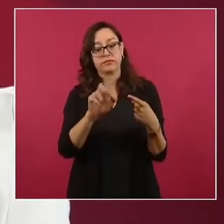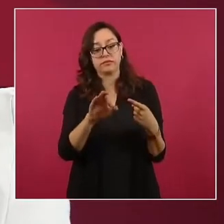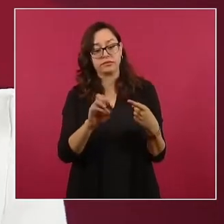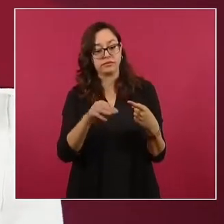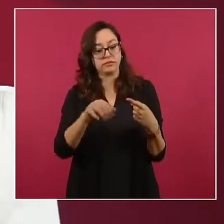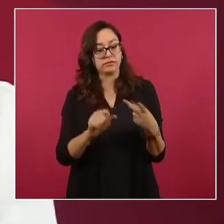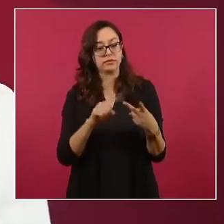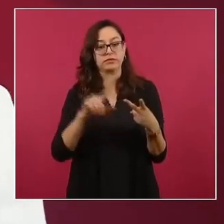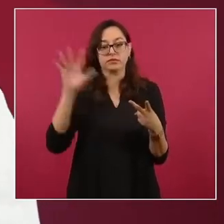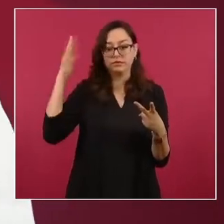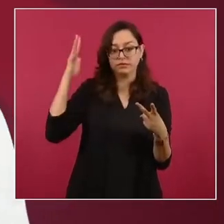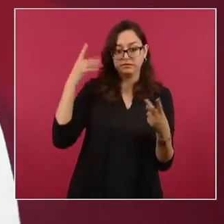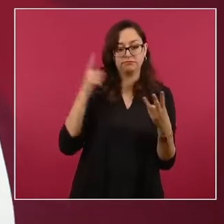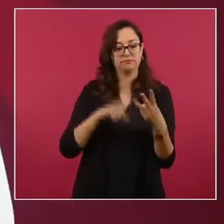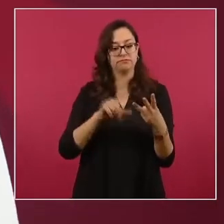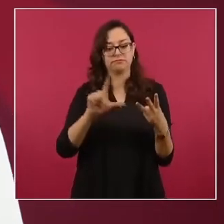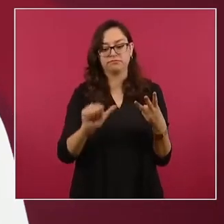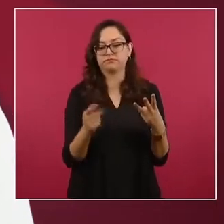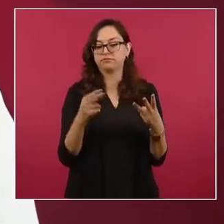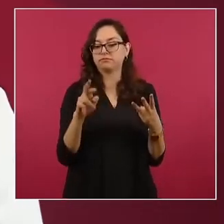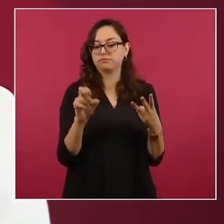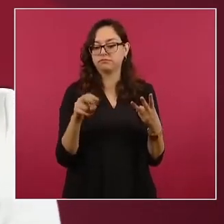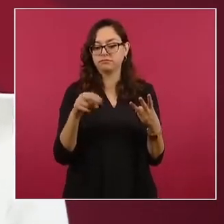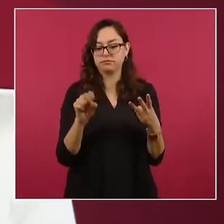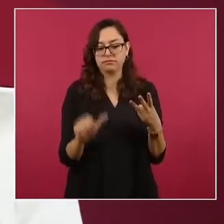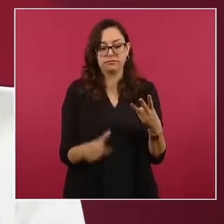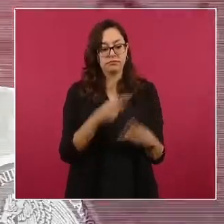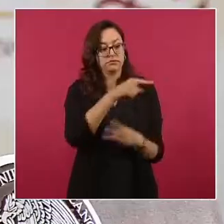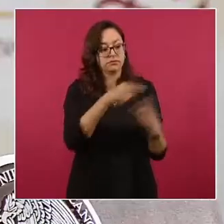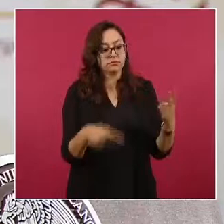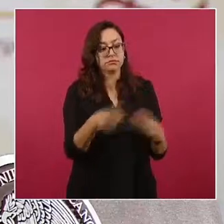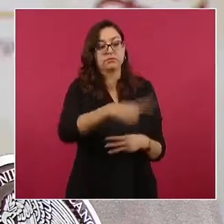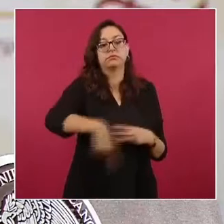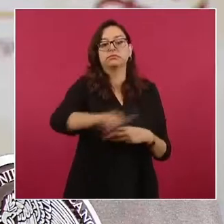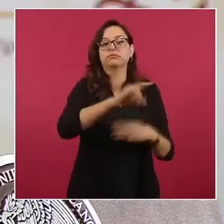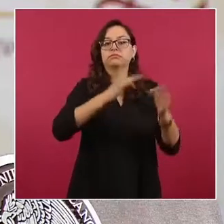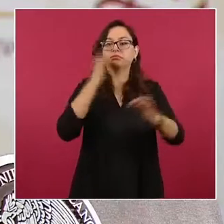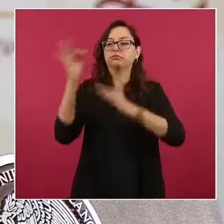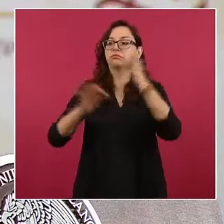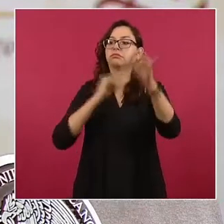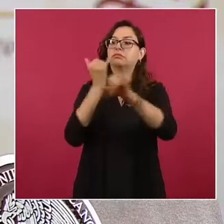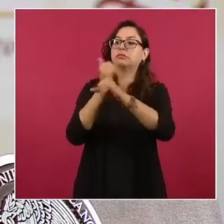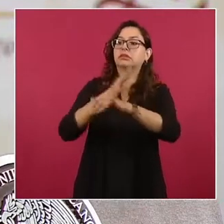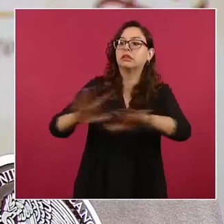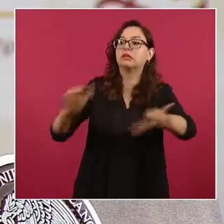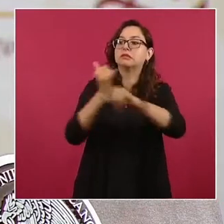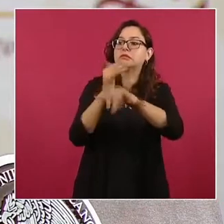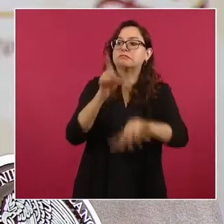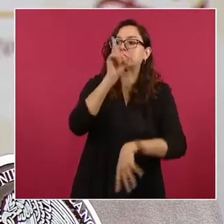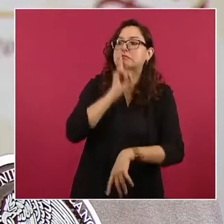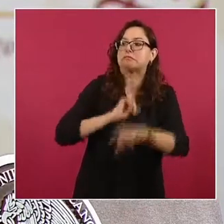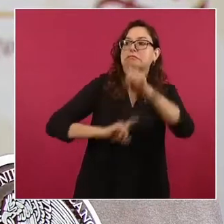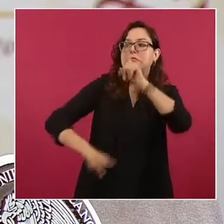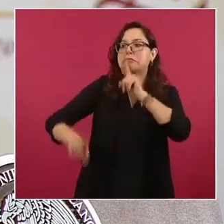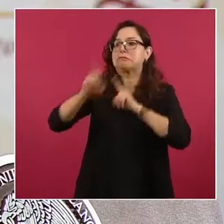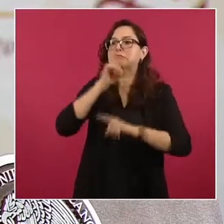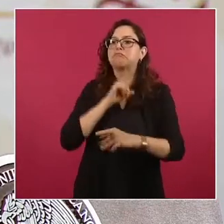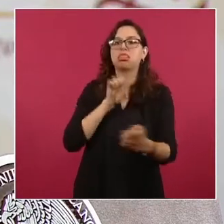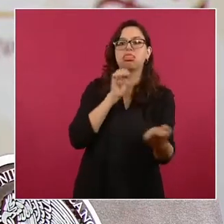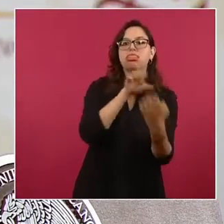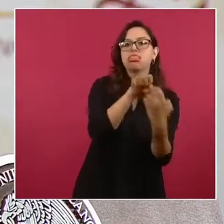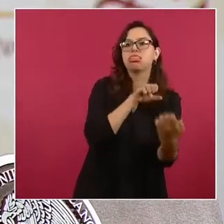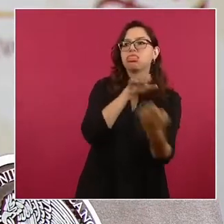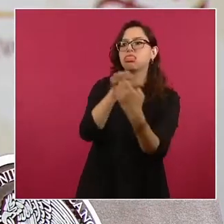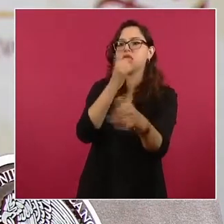Sol de México y La Prensa han realizado una campaña de desinformación sobre el nuevo plan de estudios para la